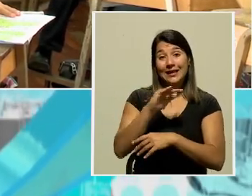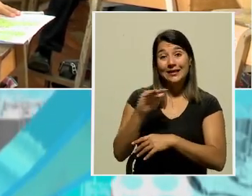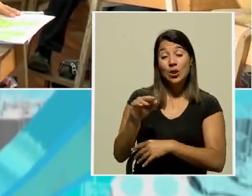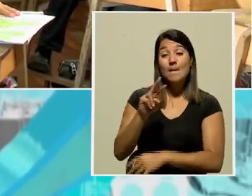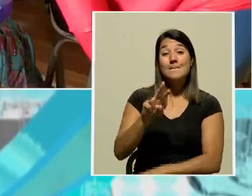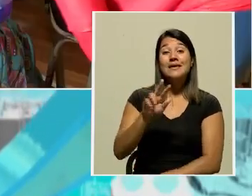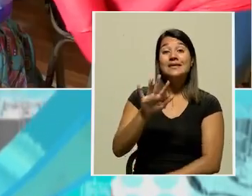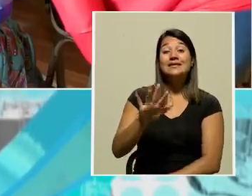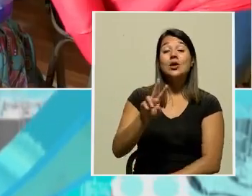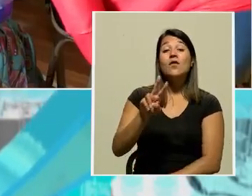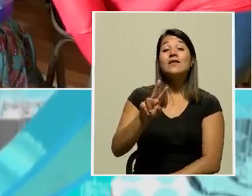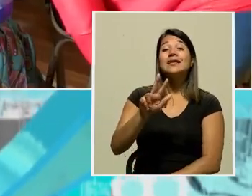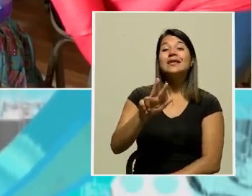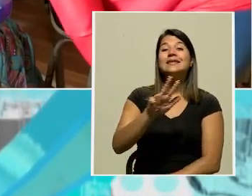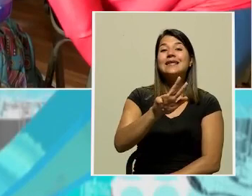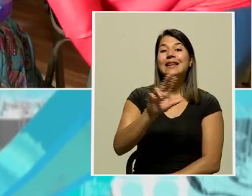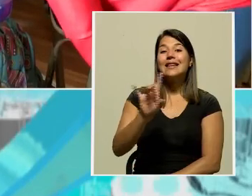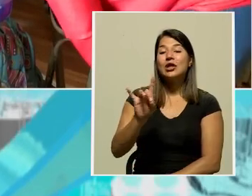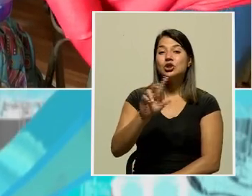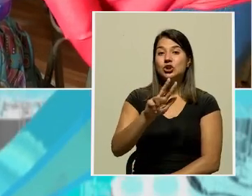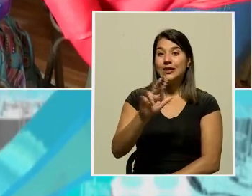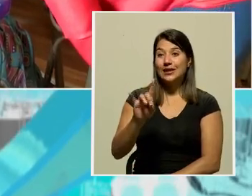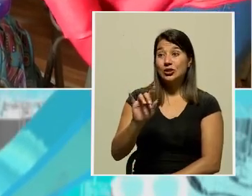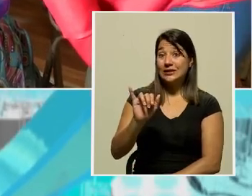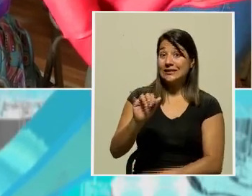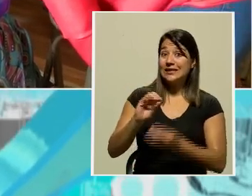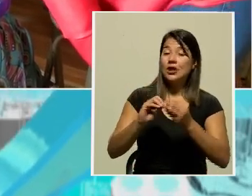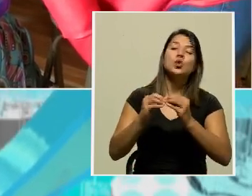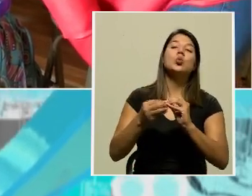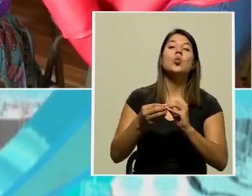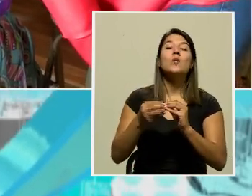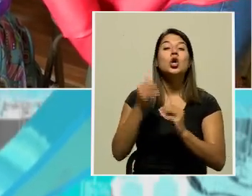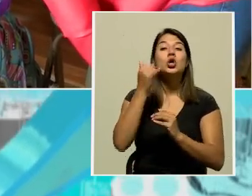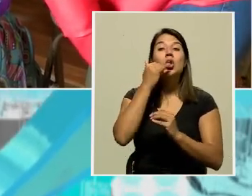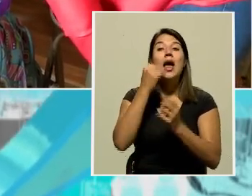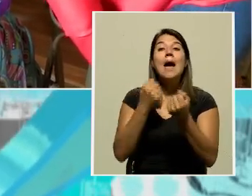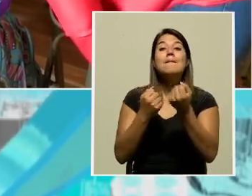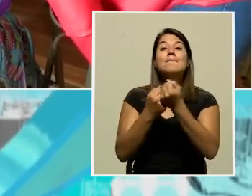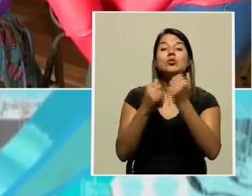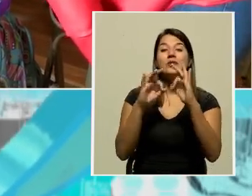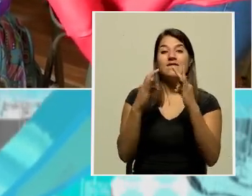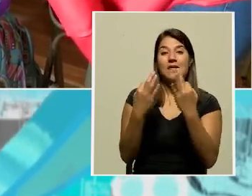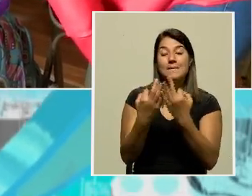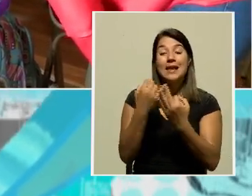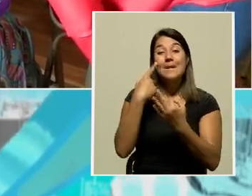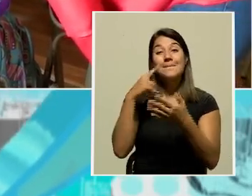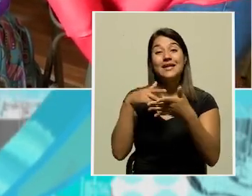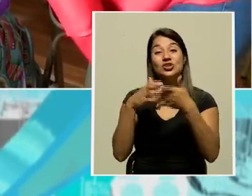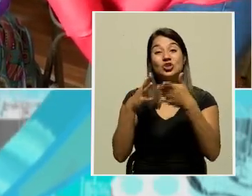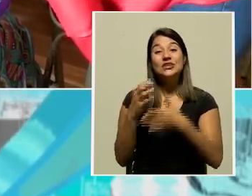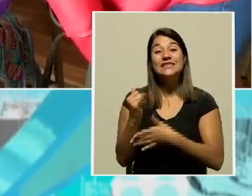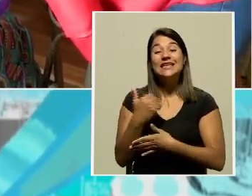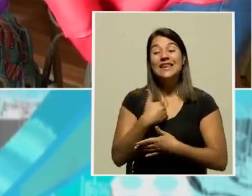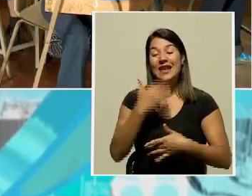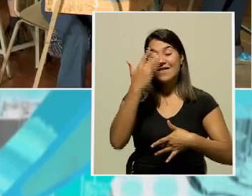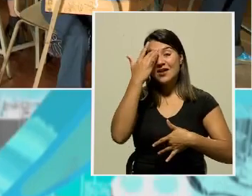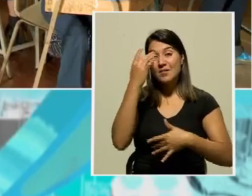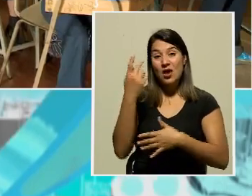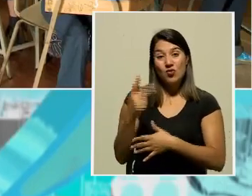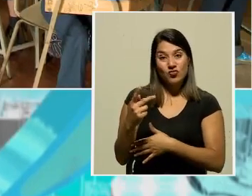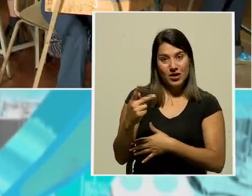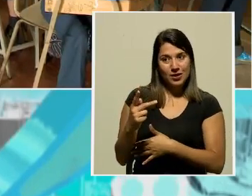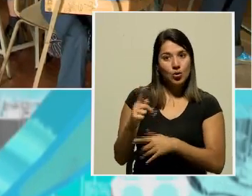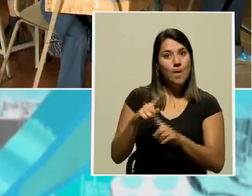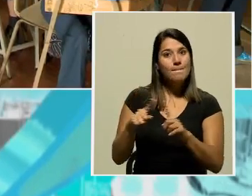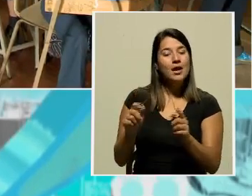3838, que es una línea que apoya a las familias en el sentido de estudiantes que tengan condiciones de riesgo documentadas